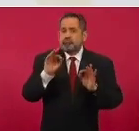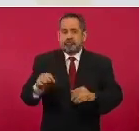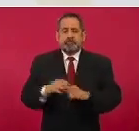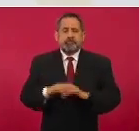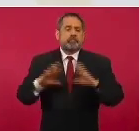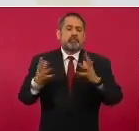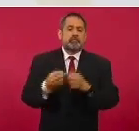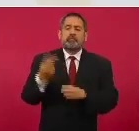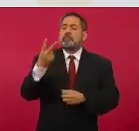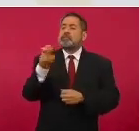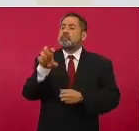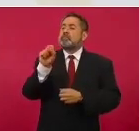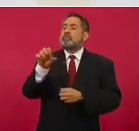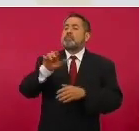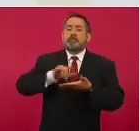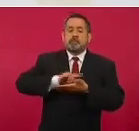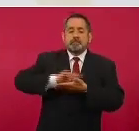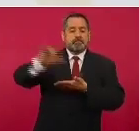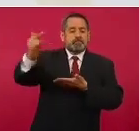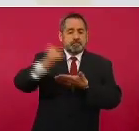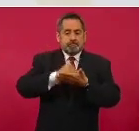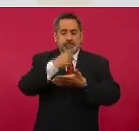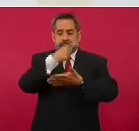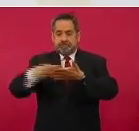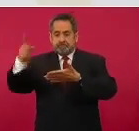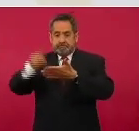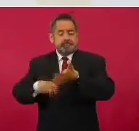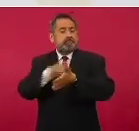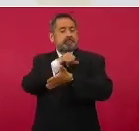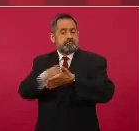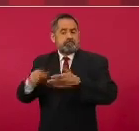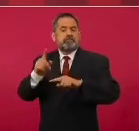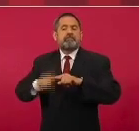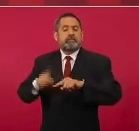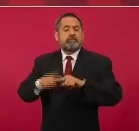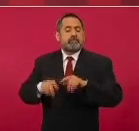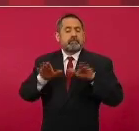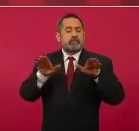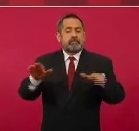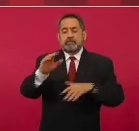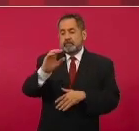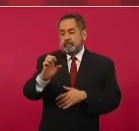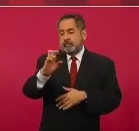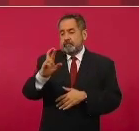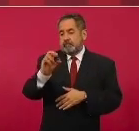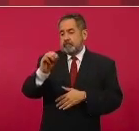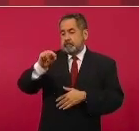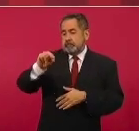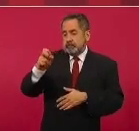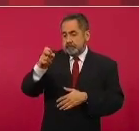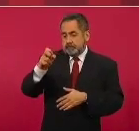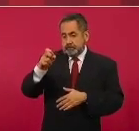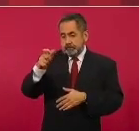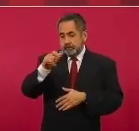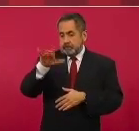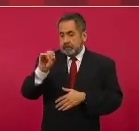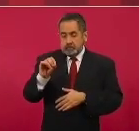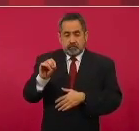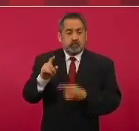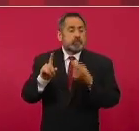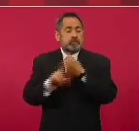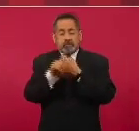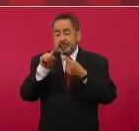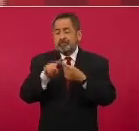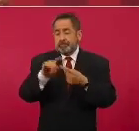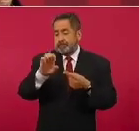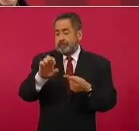260 vuelos fueron cancelados por Aeroméxico. El problema se concentró en Aeroméxico y en